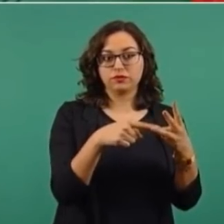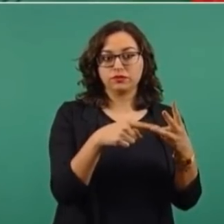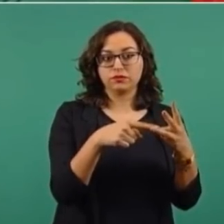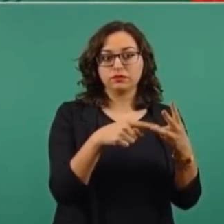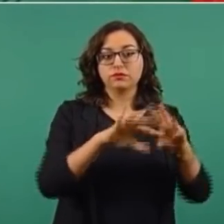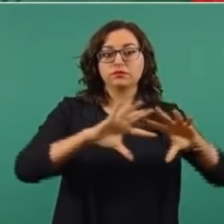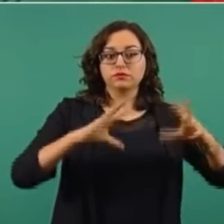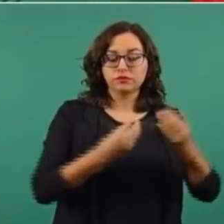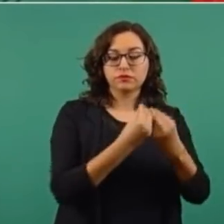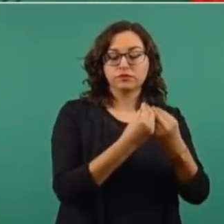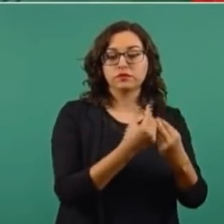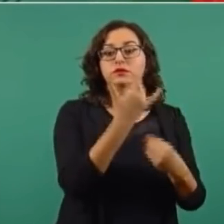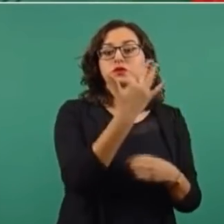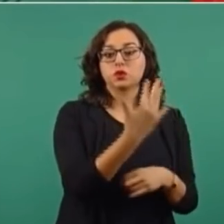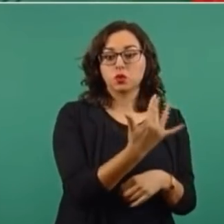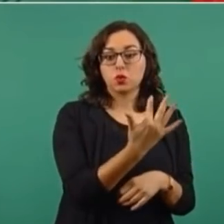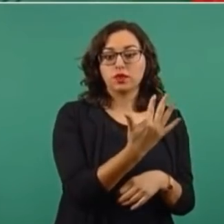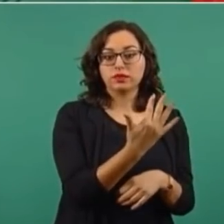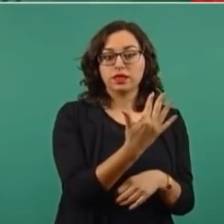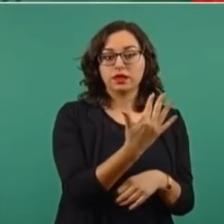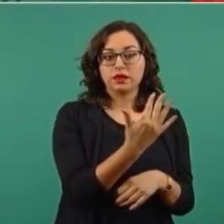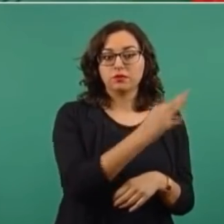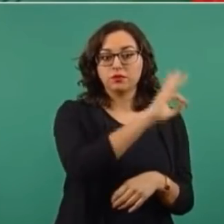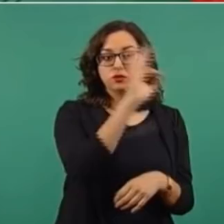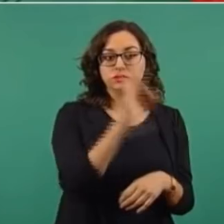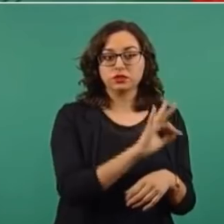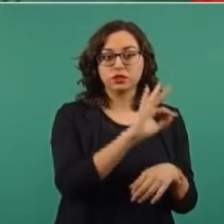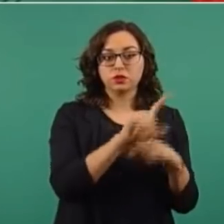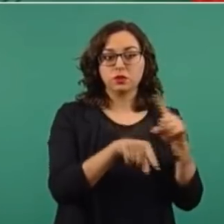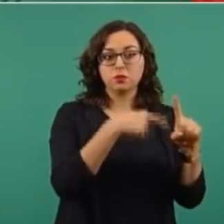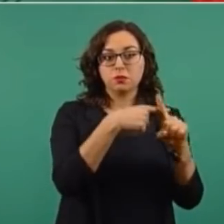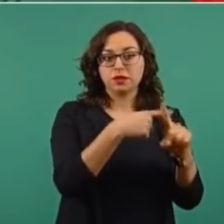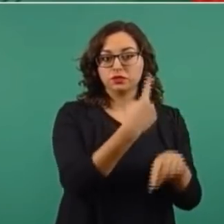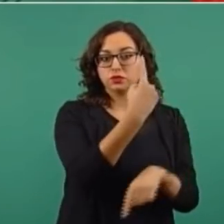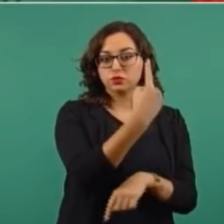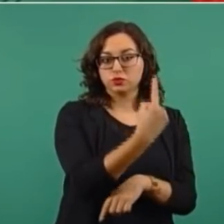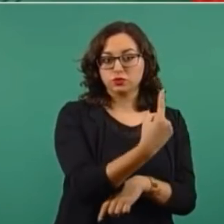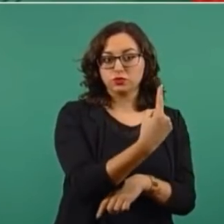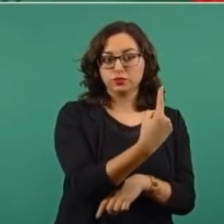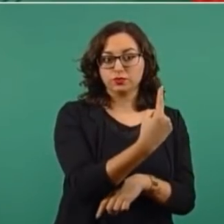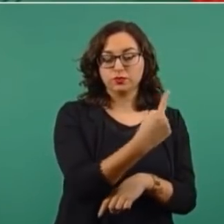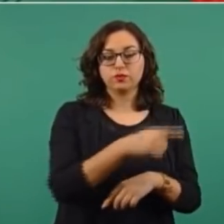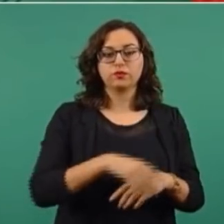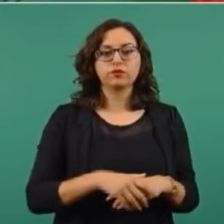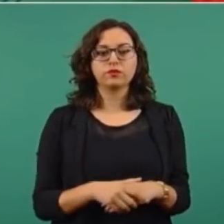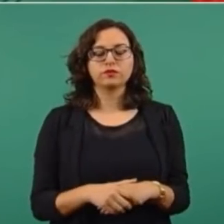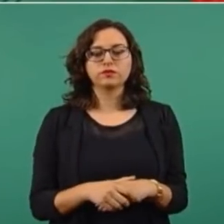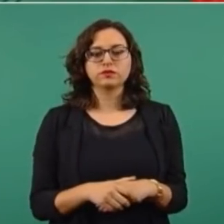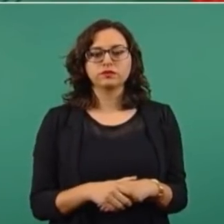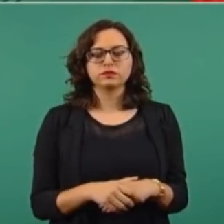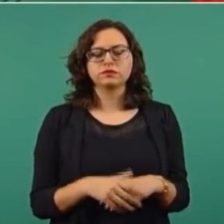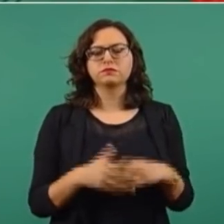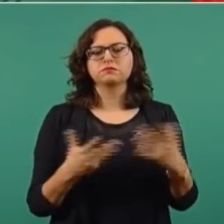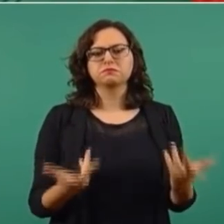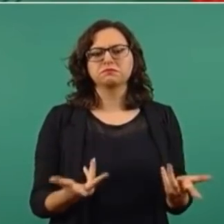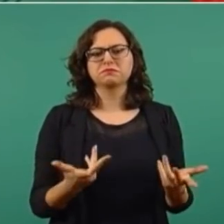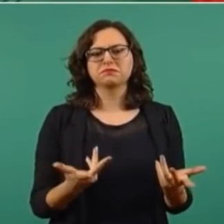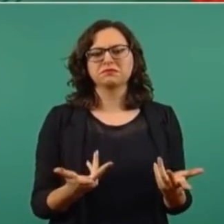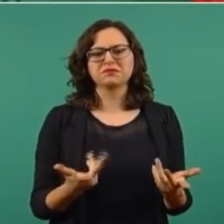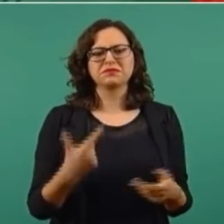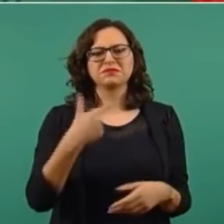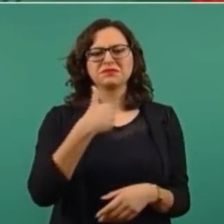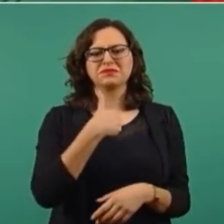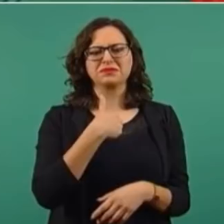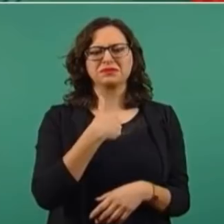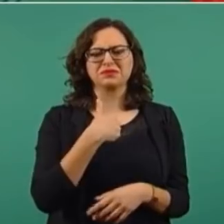sostiene mayoría del 50 más uno. Creo que le llamo mayoría simple, porque no me gusta la